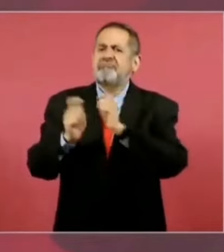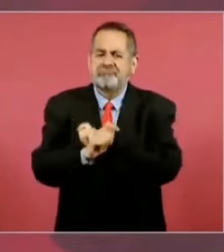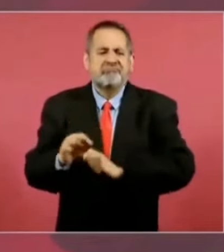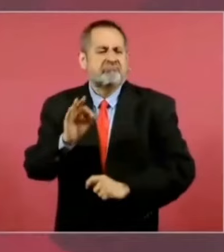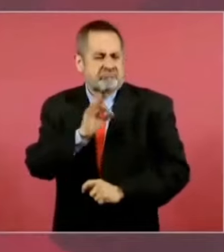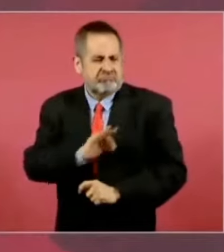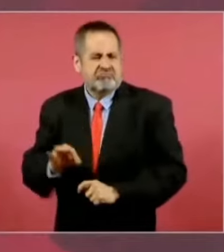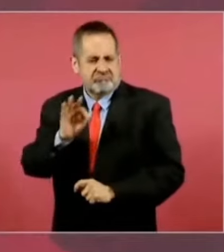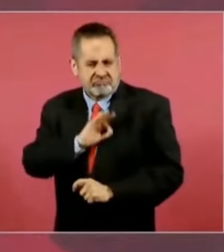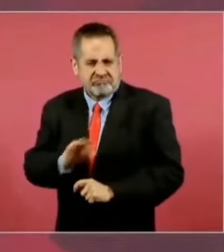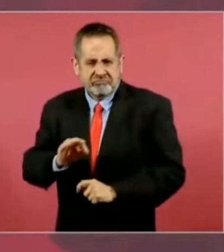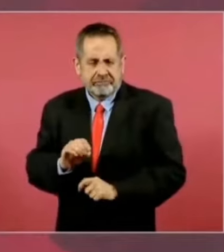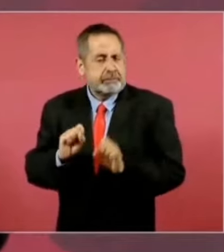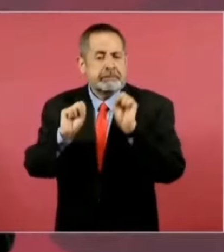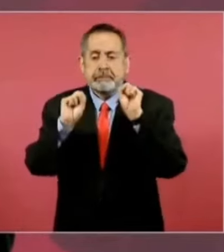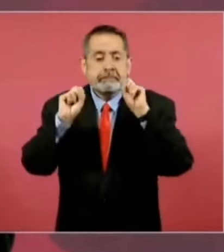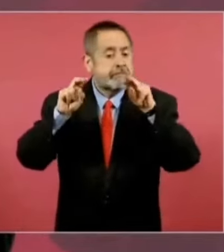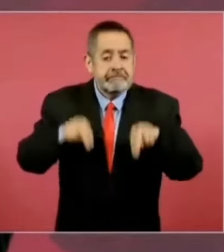con